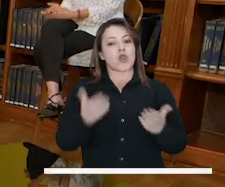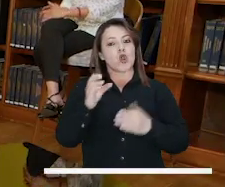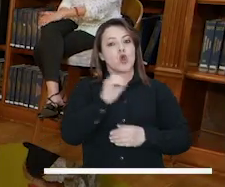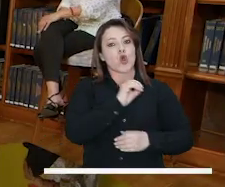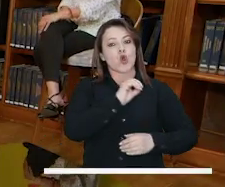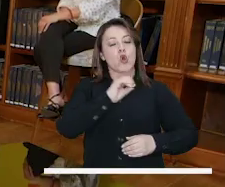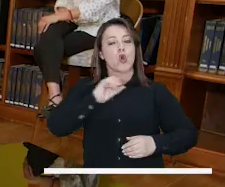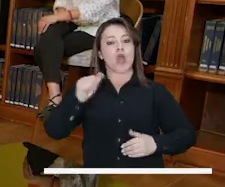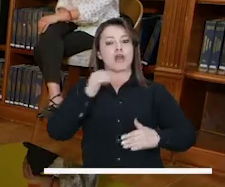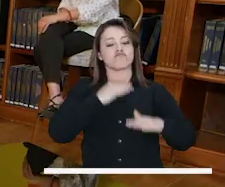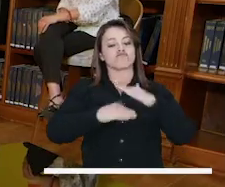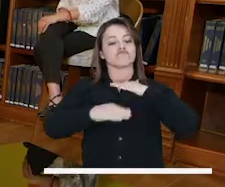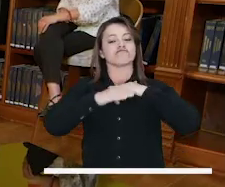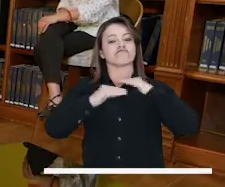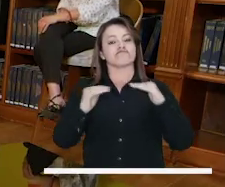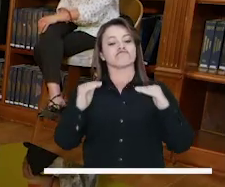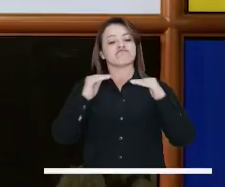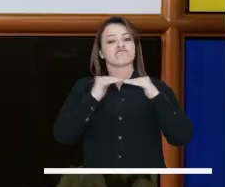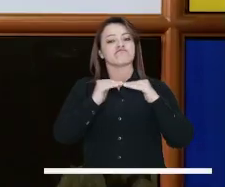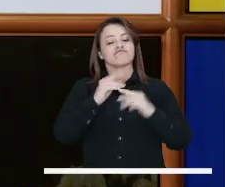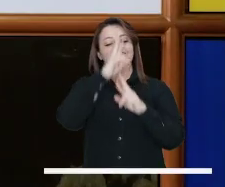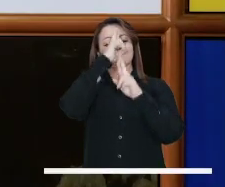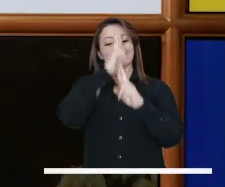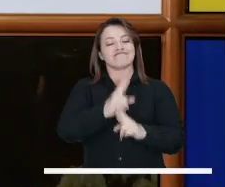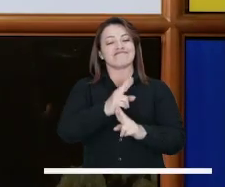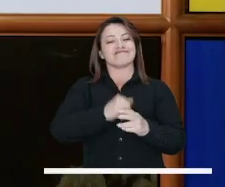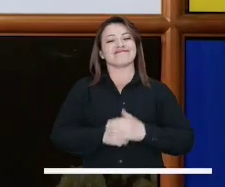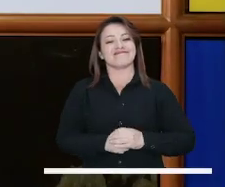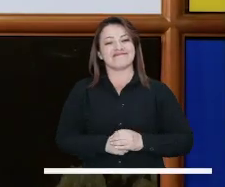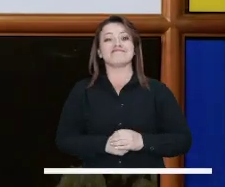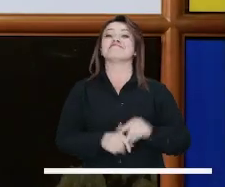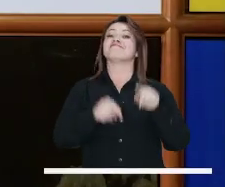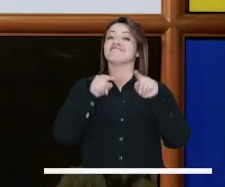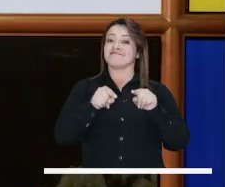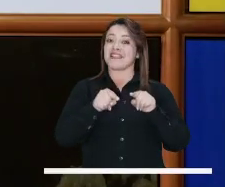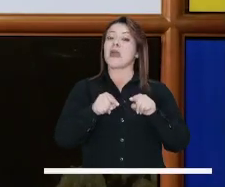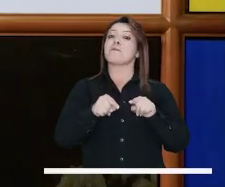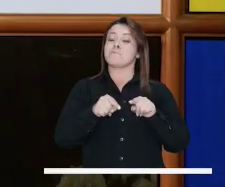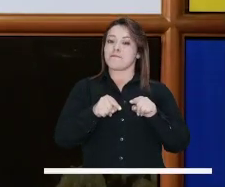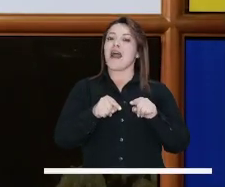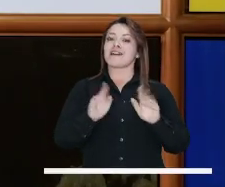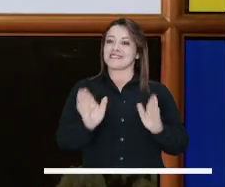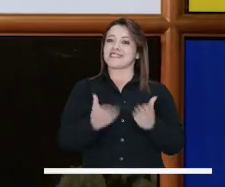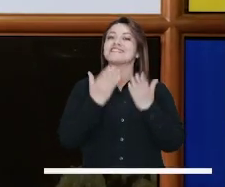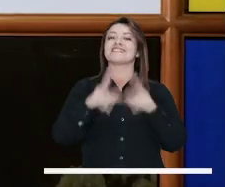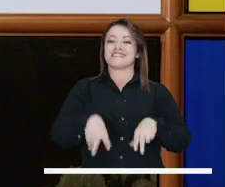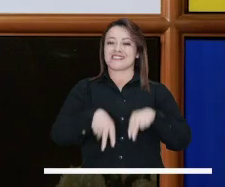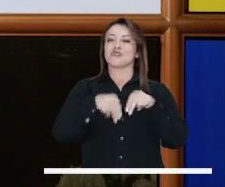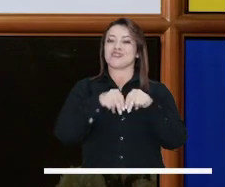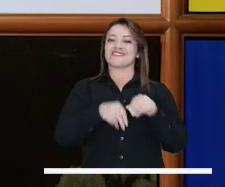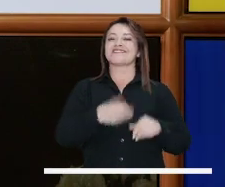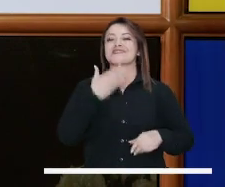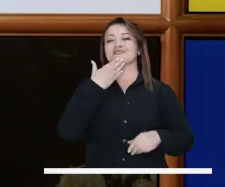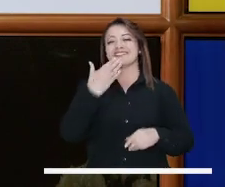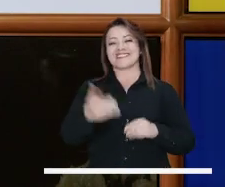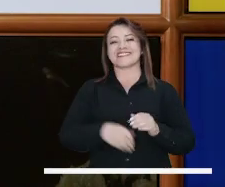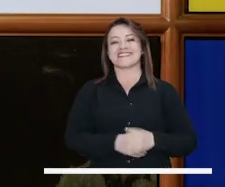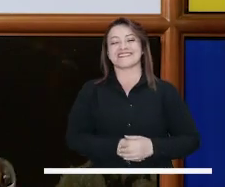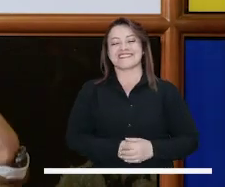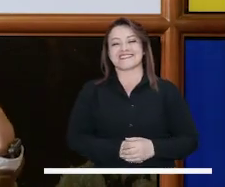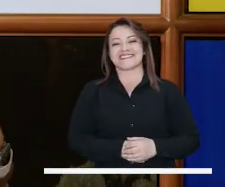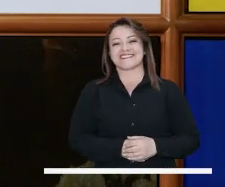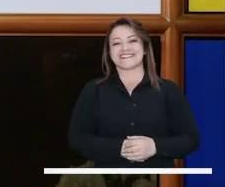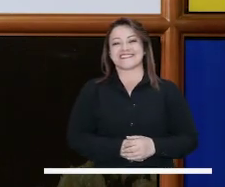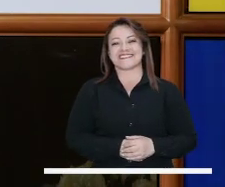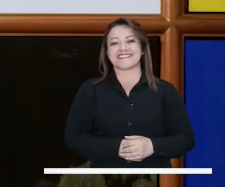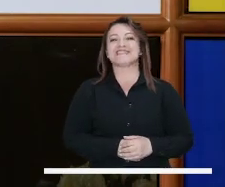Y ese es el gran reto, que podamos vivir una vida plena y donde hombres y mujeres aprendamos no solamente a reconocer, sino a respetarnos. Creo que de ahí parte